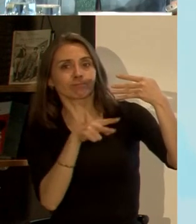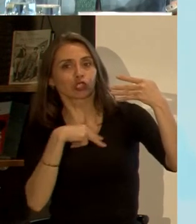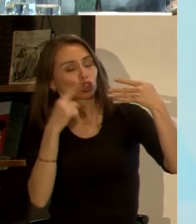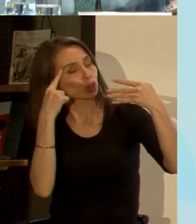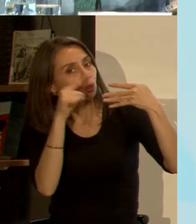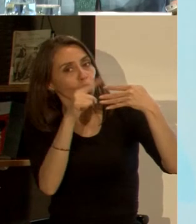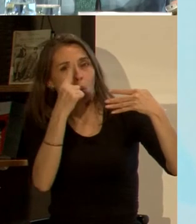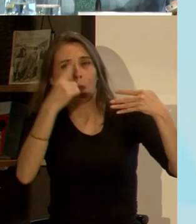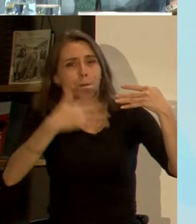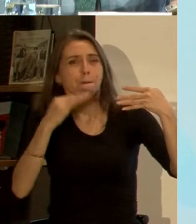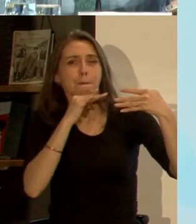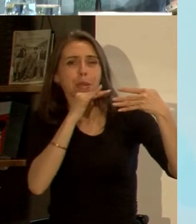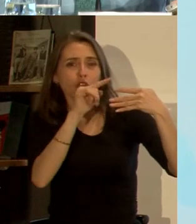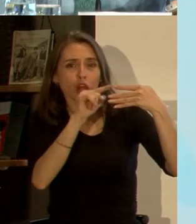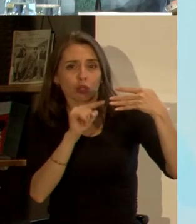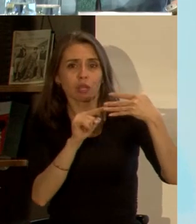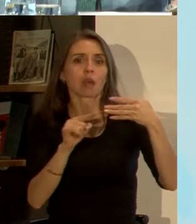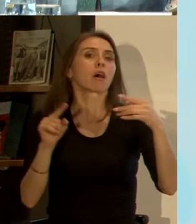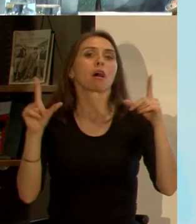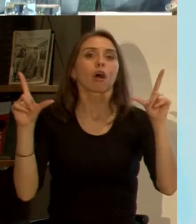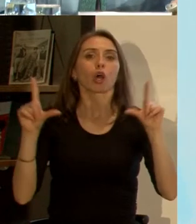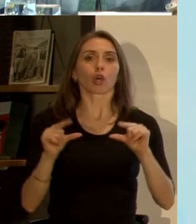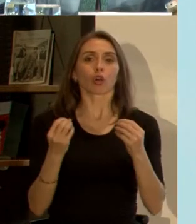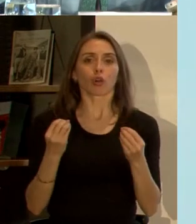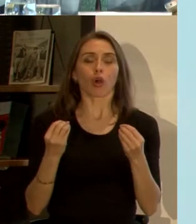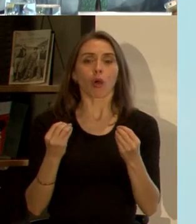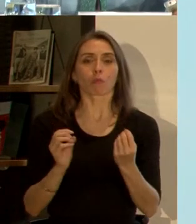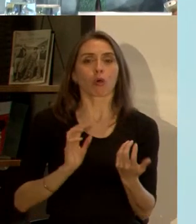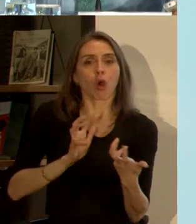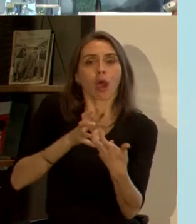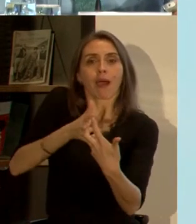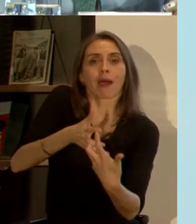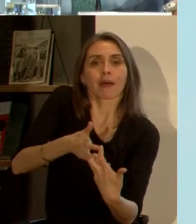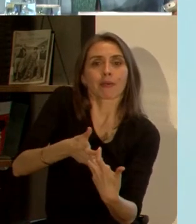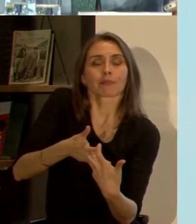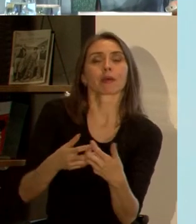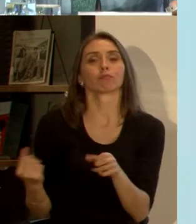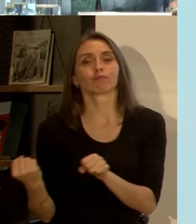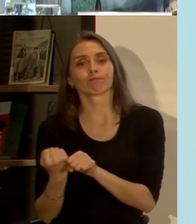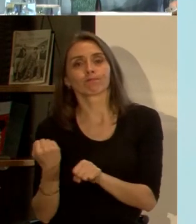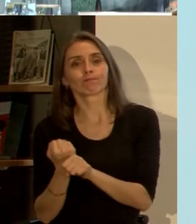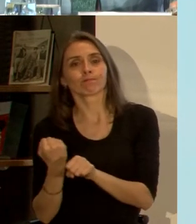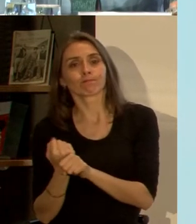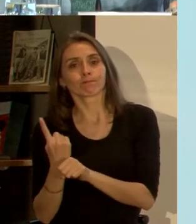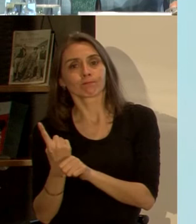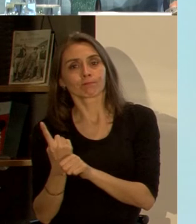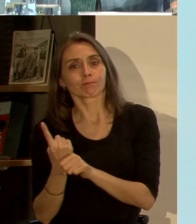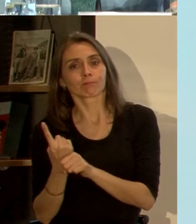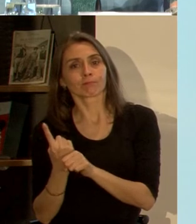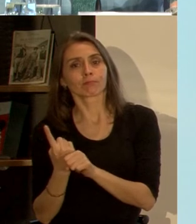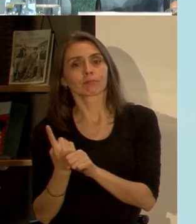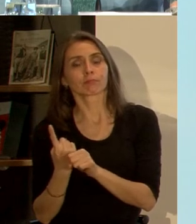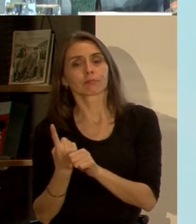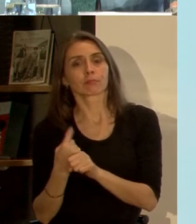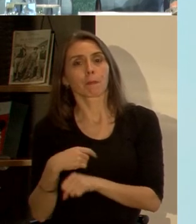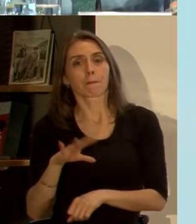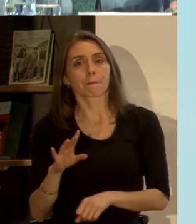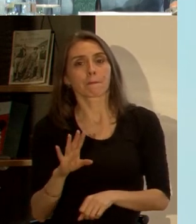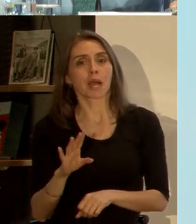priorizan, el tema de mitigación y el tema de adaptación, pero necesitamos trabajar y tener más de